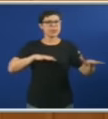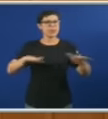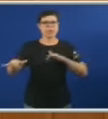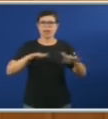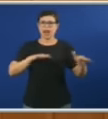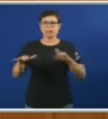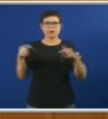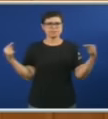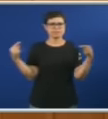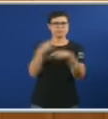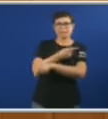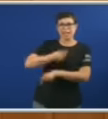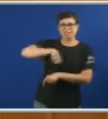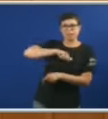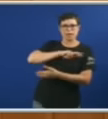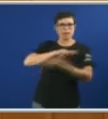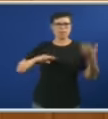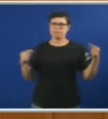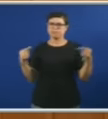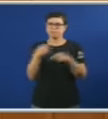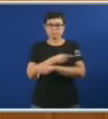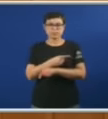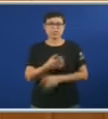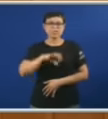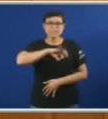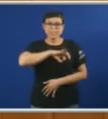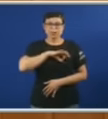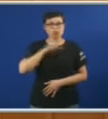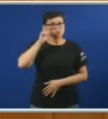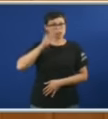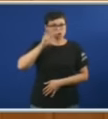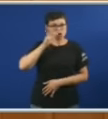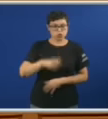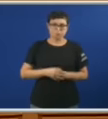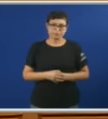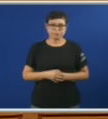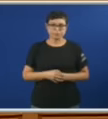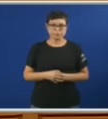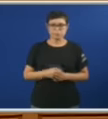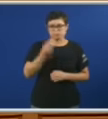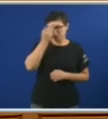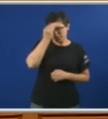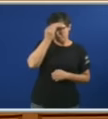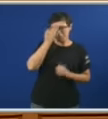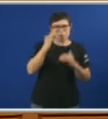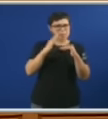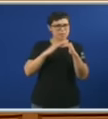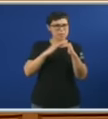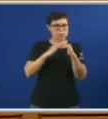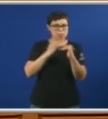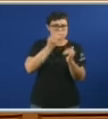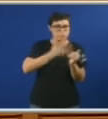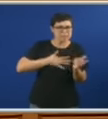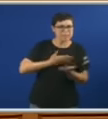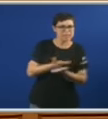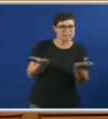despecto Do Estado Señor Feijó Creo que Ningún Presidente Que lle preocupe O benestar Do